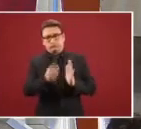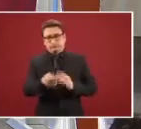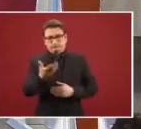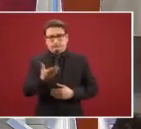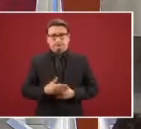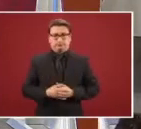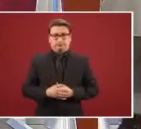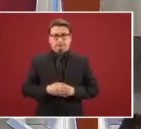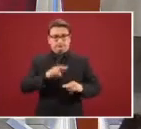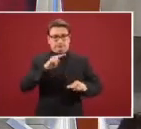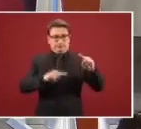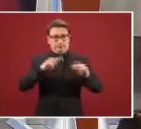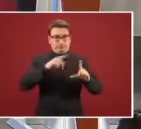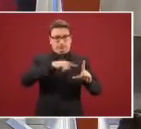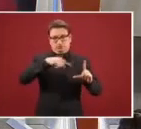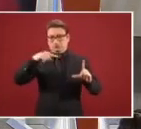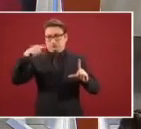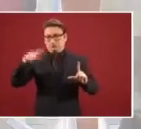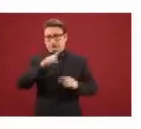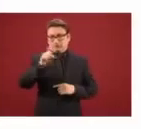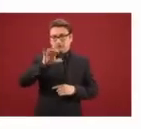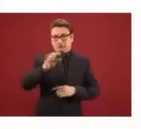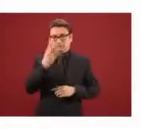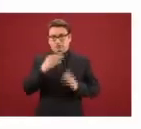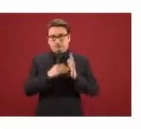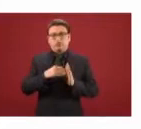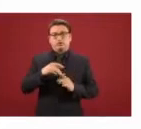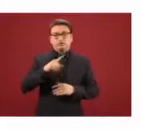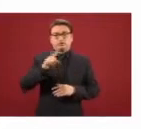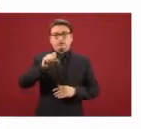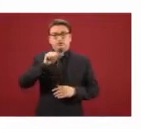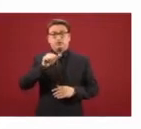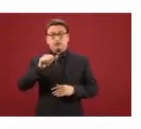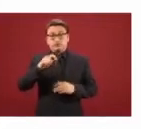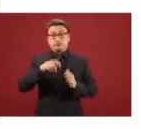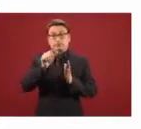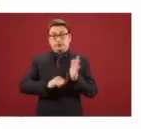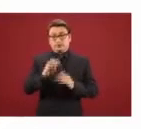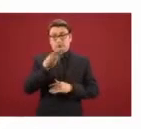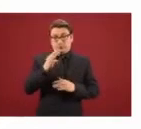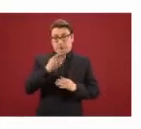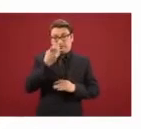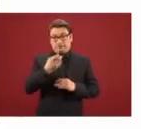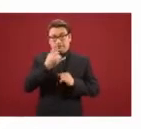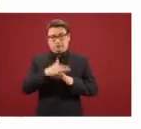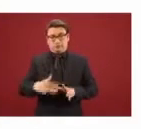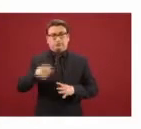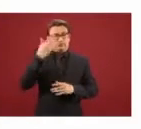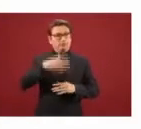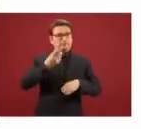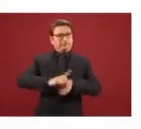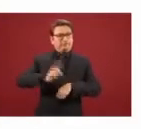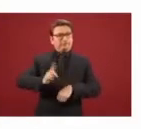El punto más alto, 144 mil 116, se alcanzó en el mes de mayo. Este es el reporte todos los